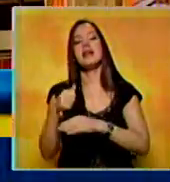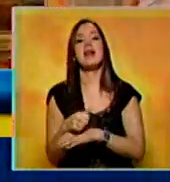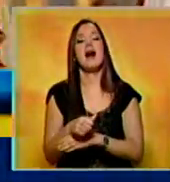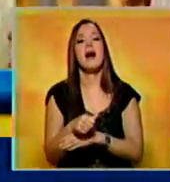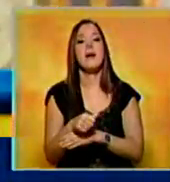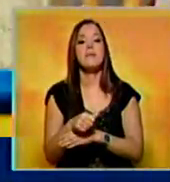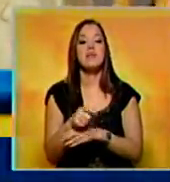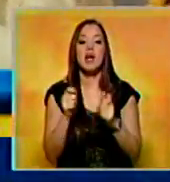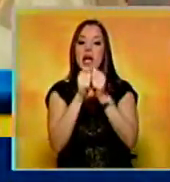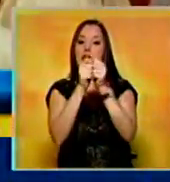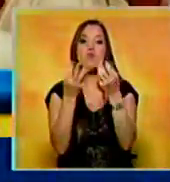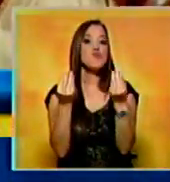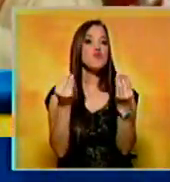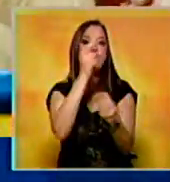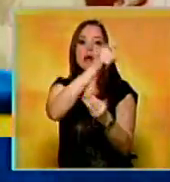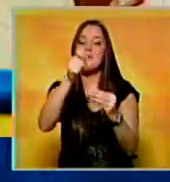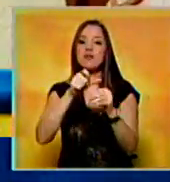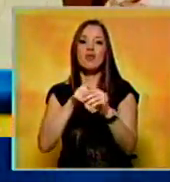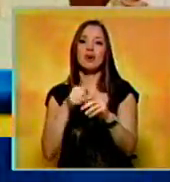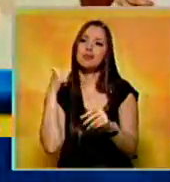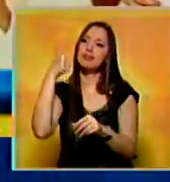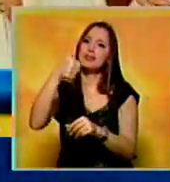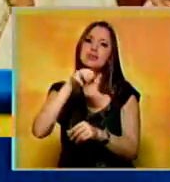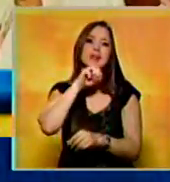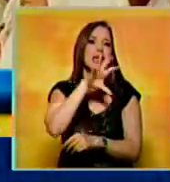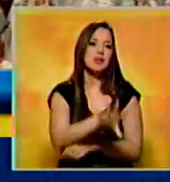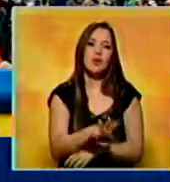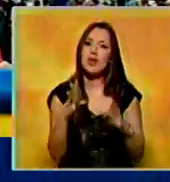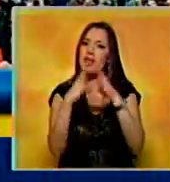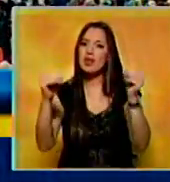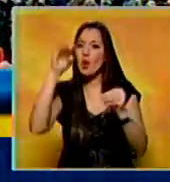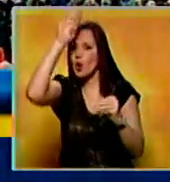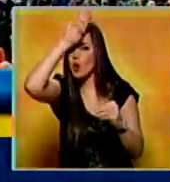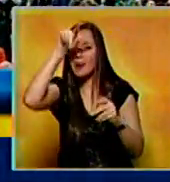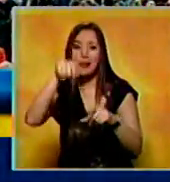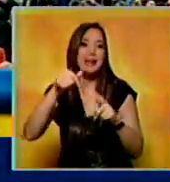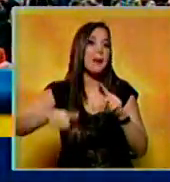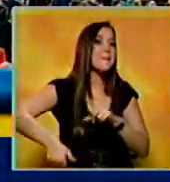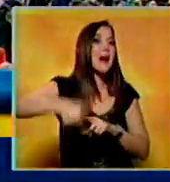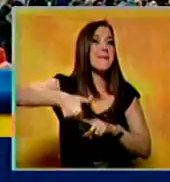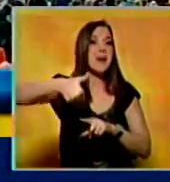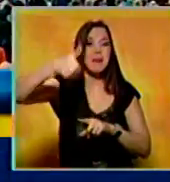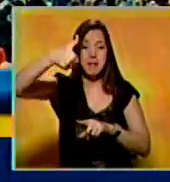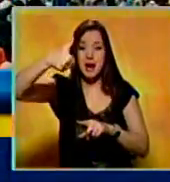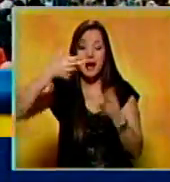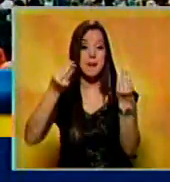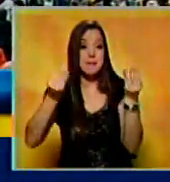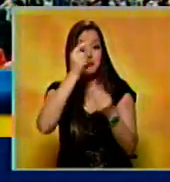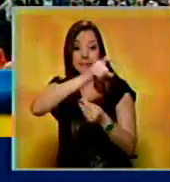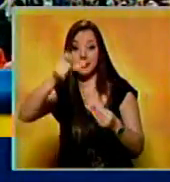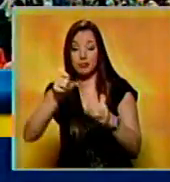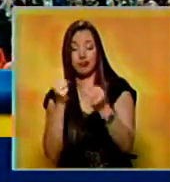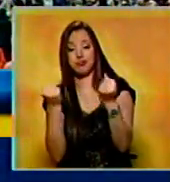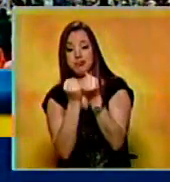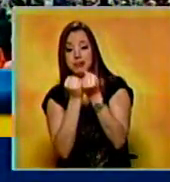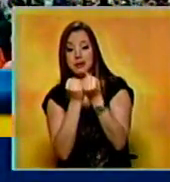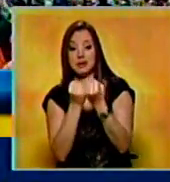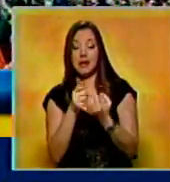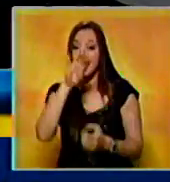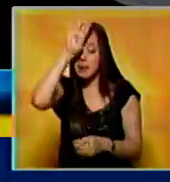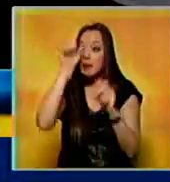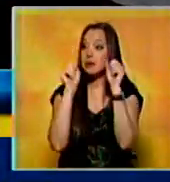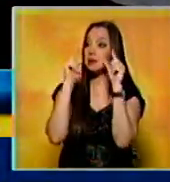evento más numeroso de la historia de los viajes de todos los papas. Lombardi también explicó que el Papa quedó